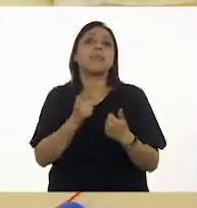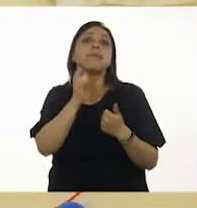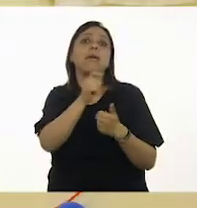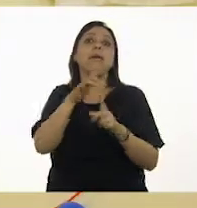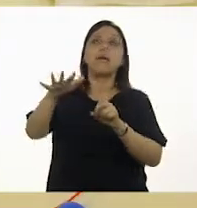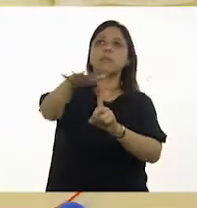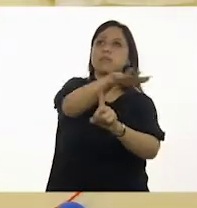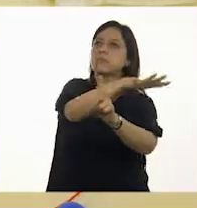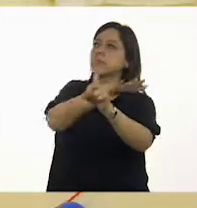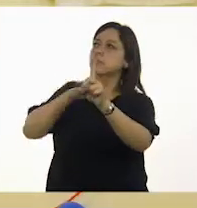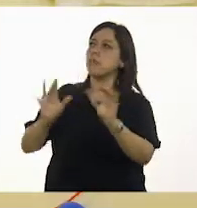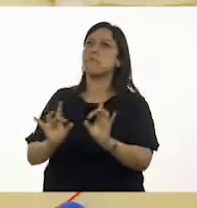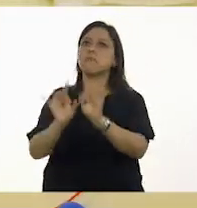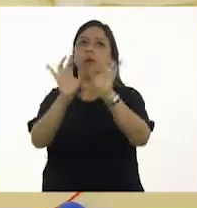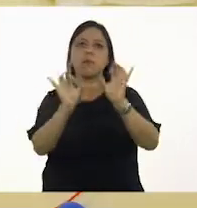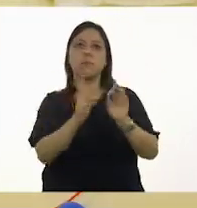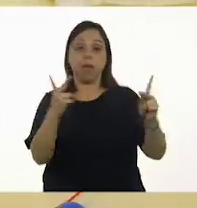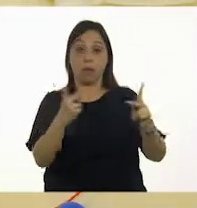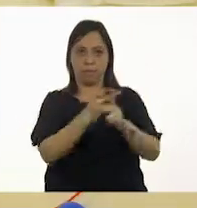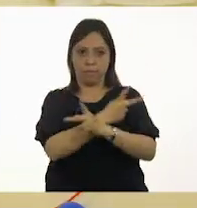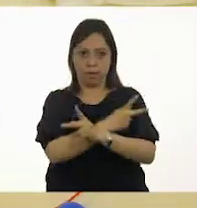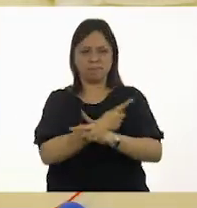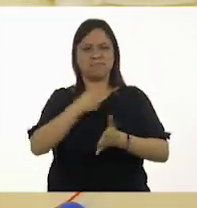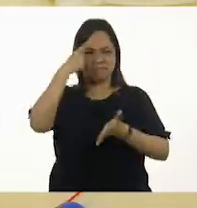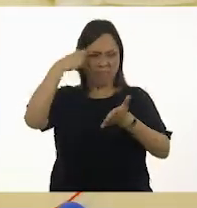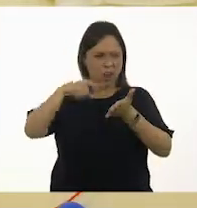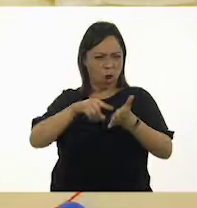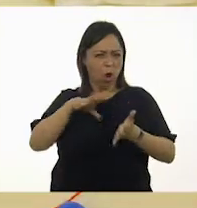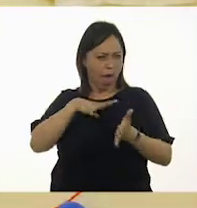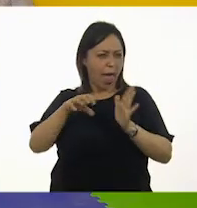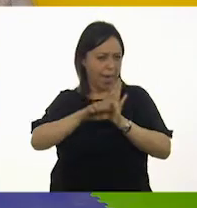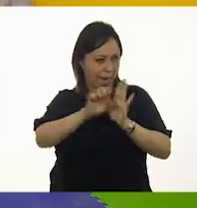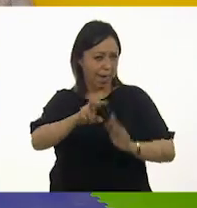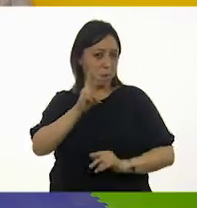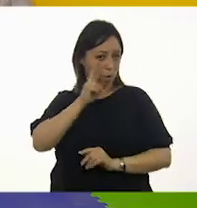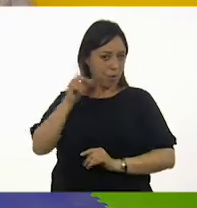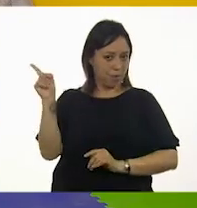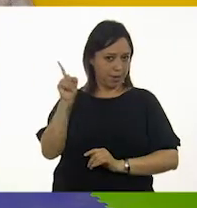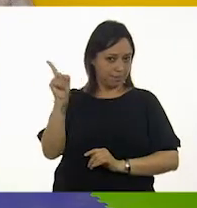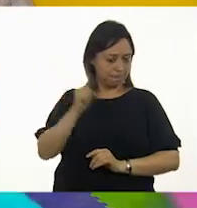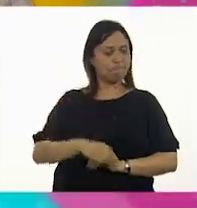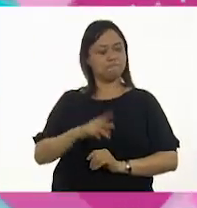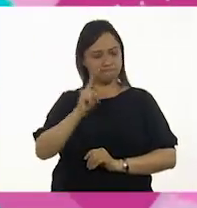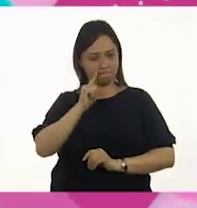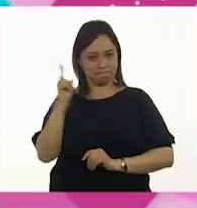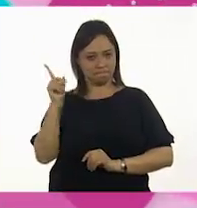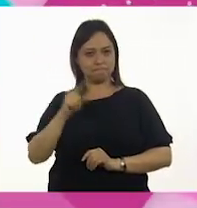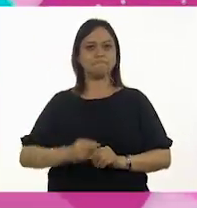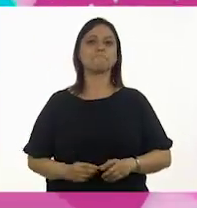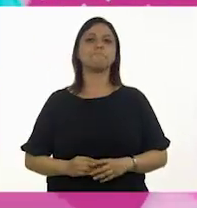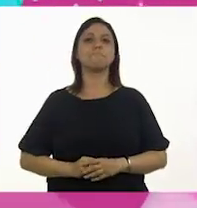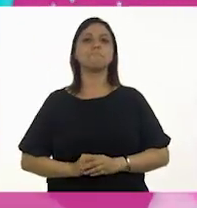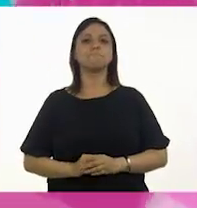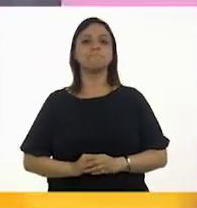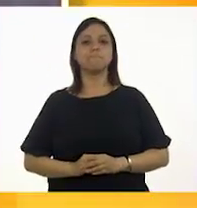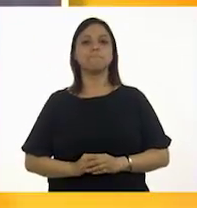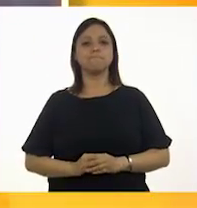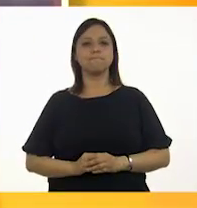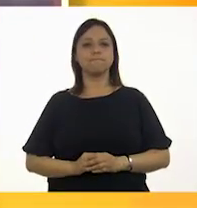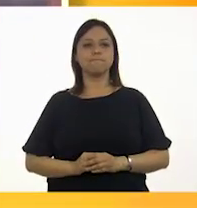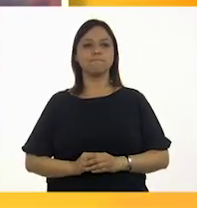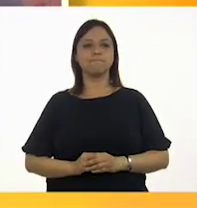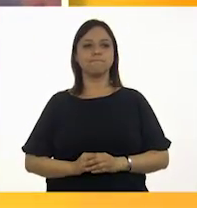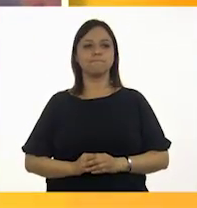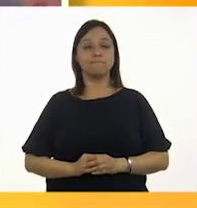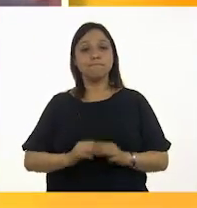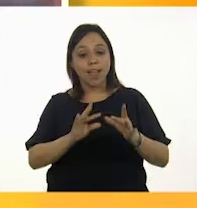Creo que tenemos un ejemplo de lo que nos comentas en el siguiente video. Vamos a verlo. ¿Te vas a encontrar